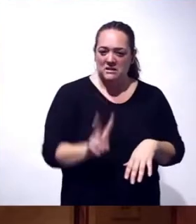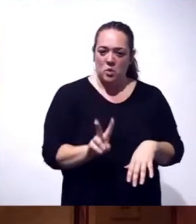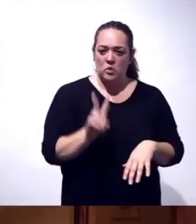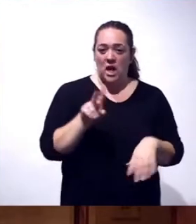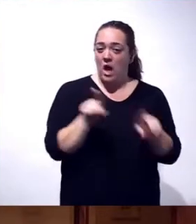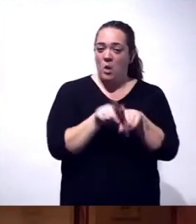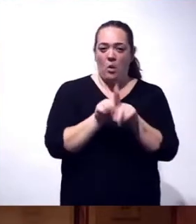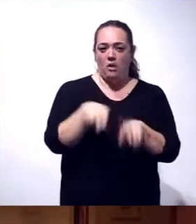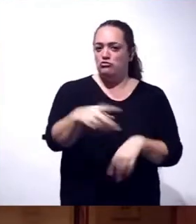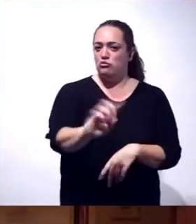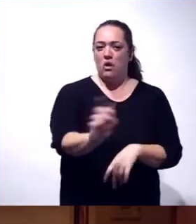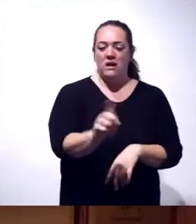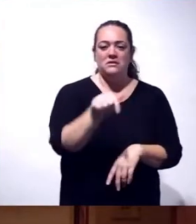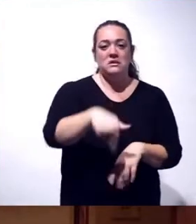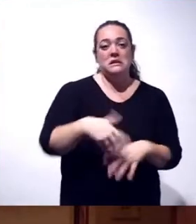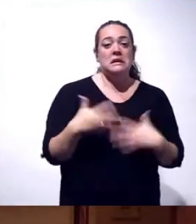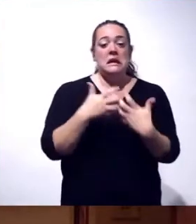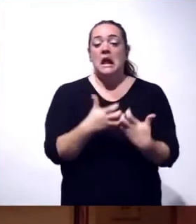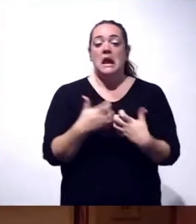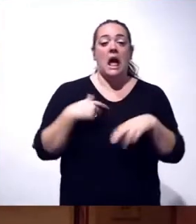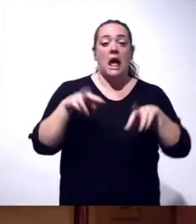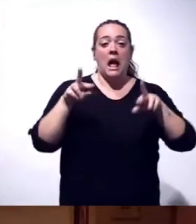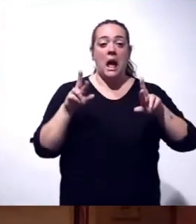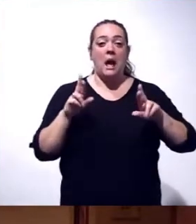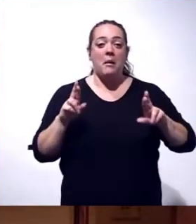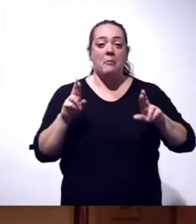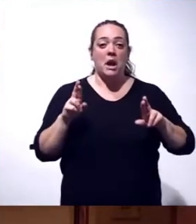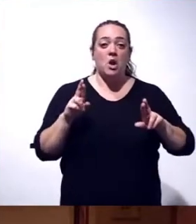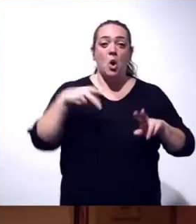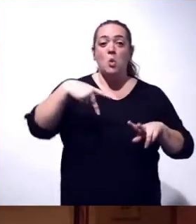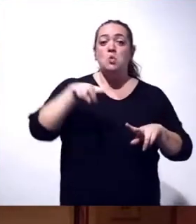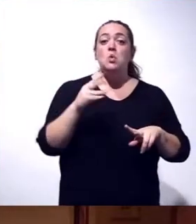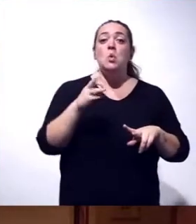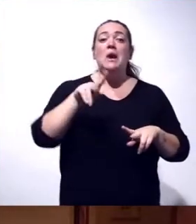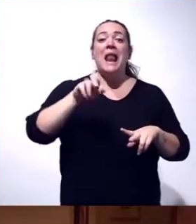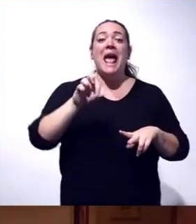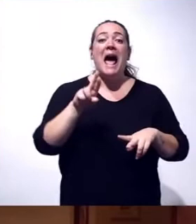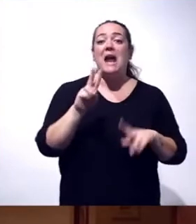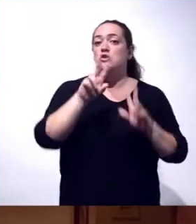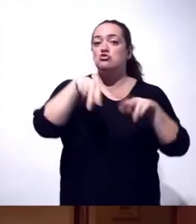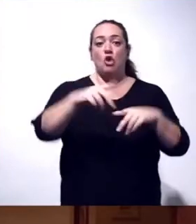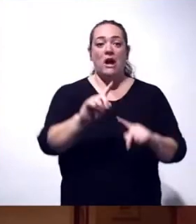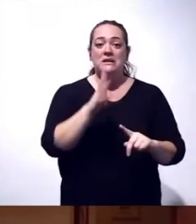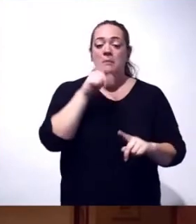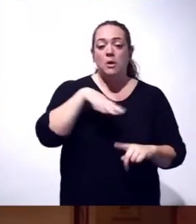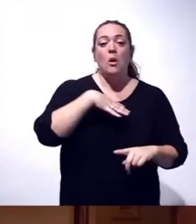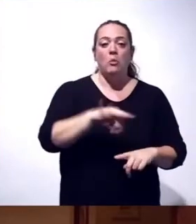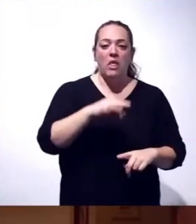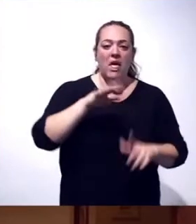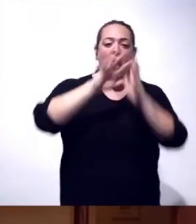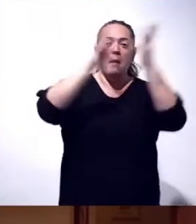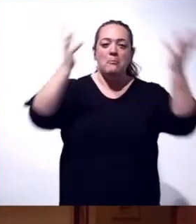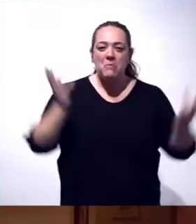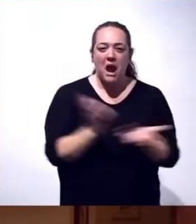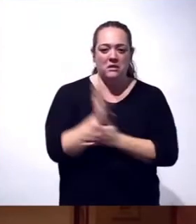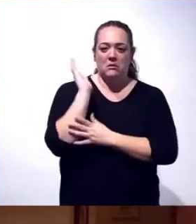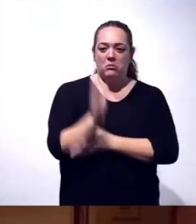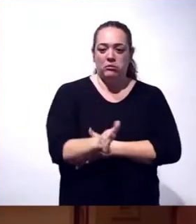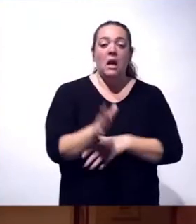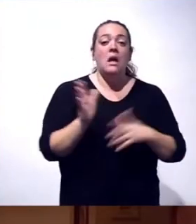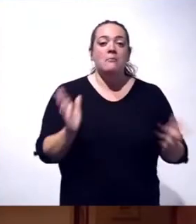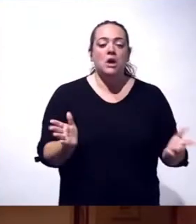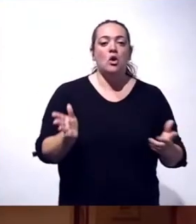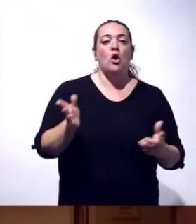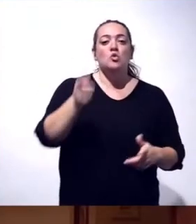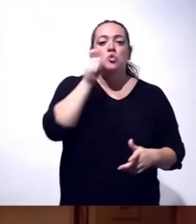una guerra, espero que no sea nuclear, pero sí es verdad que es una guerra que puede ser dramática para nuestro planeta. ¿Y cómo nos puede